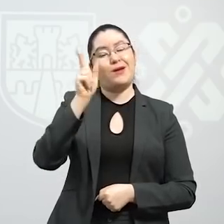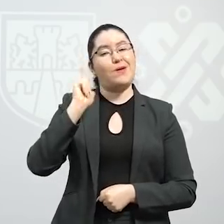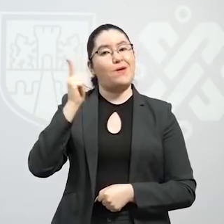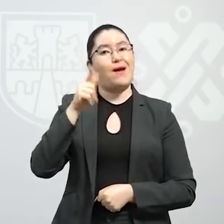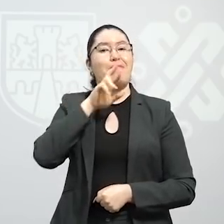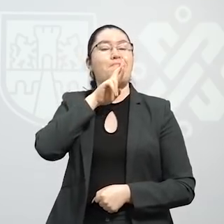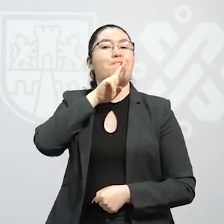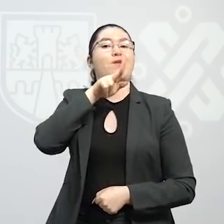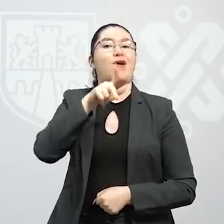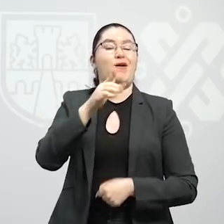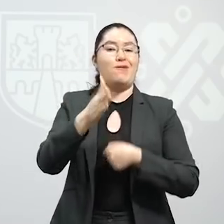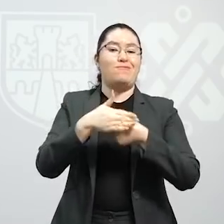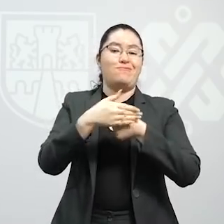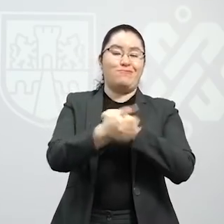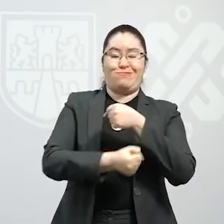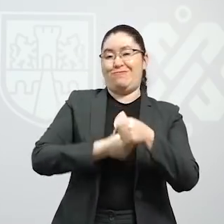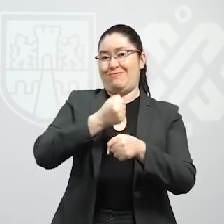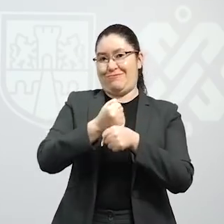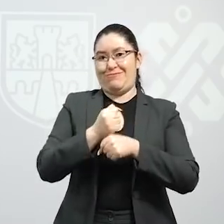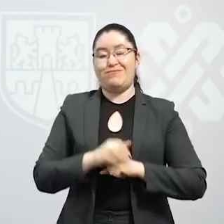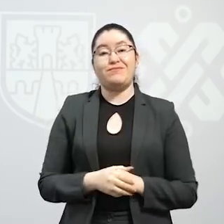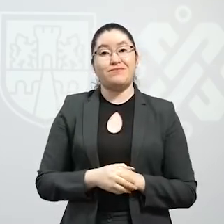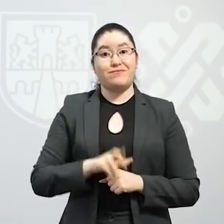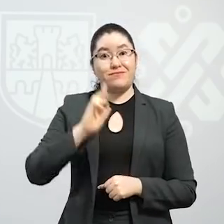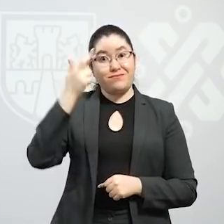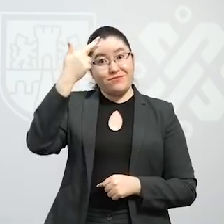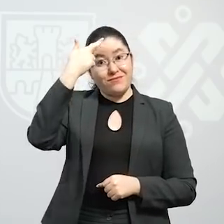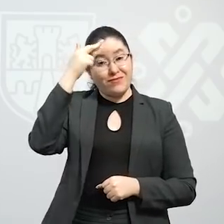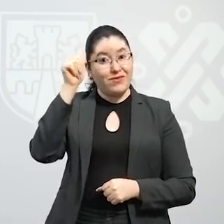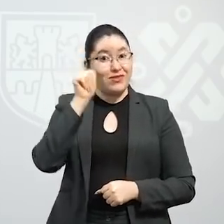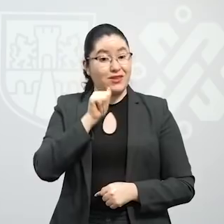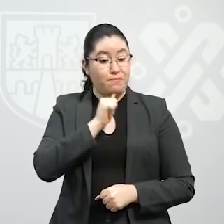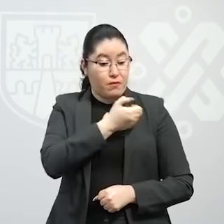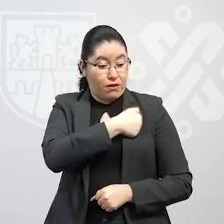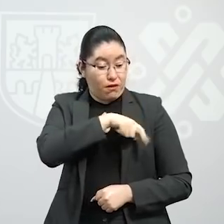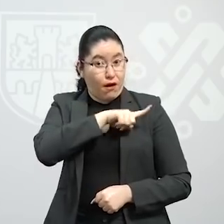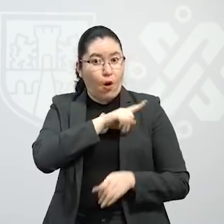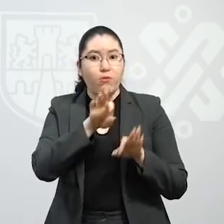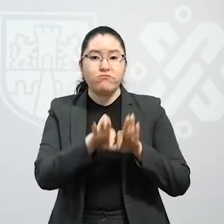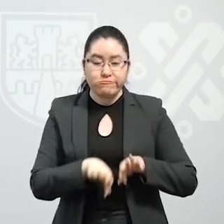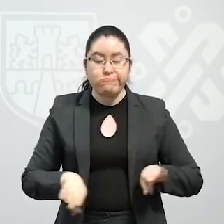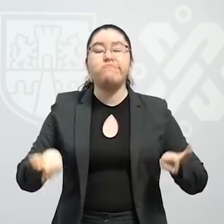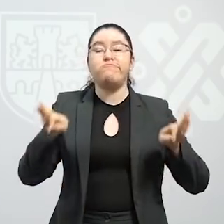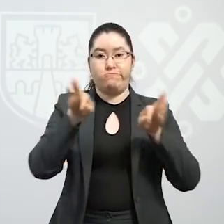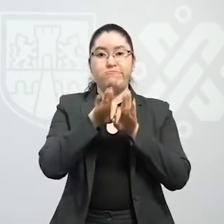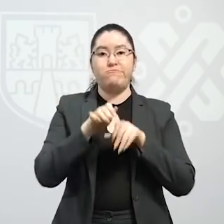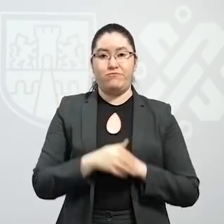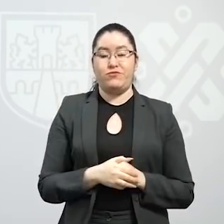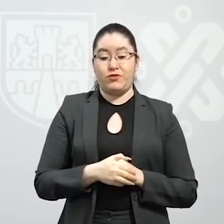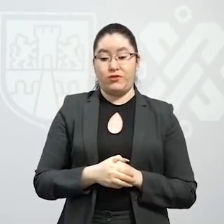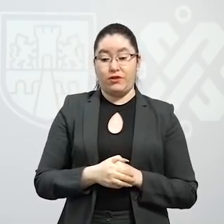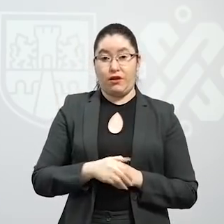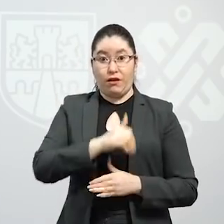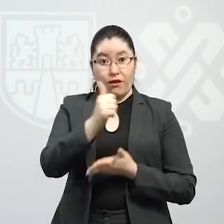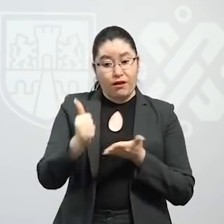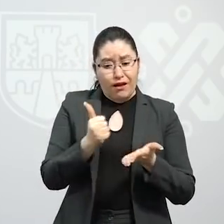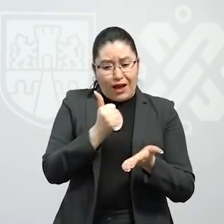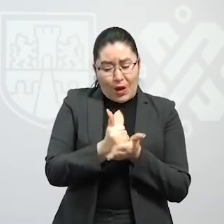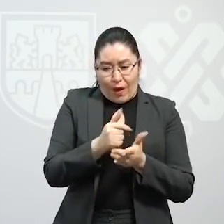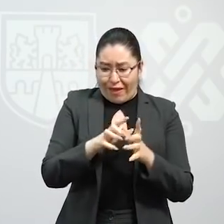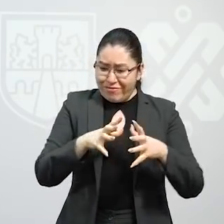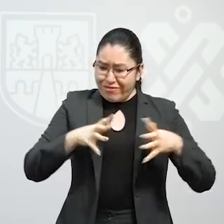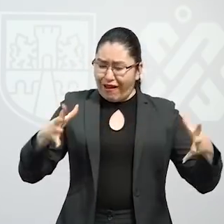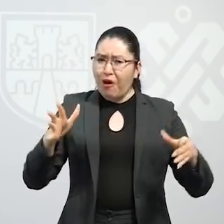lo mejor para el próximo año. Recuerden siempre que lo más preciado es la salud. Nuestra ciudad es grande